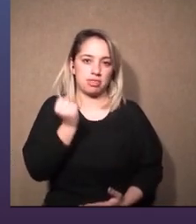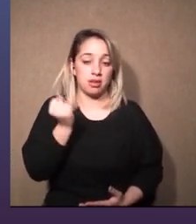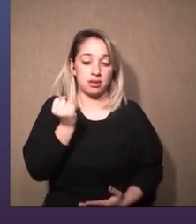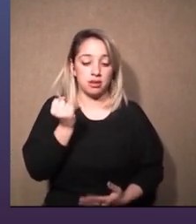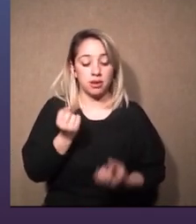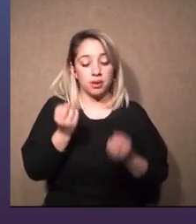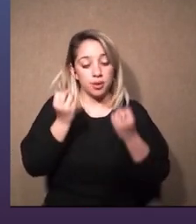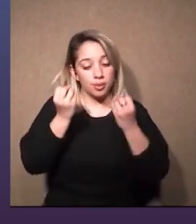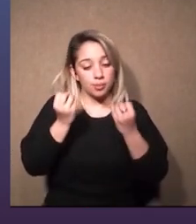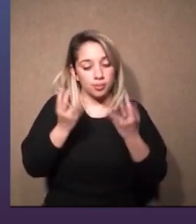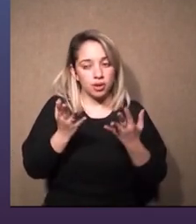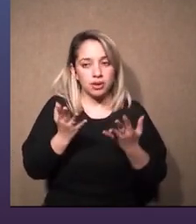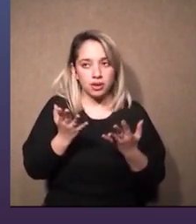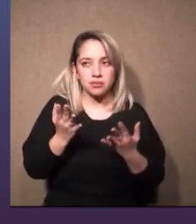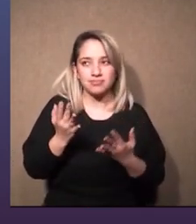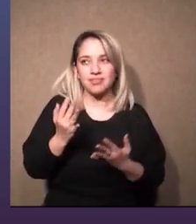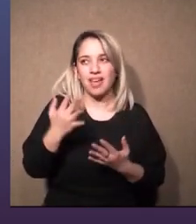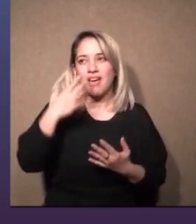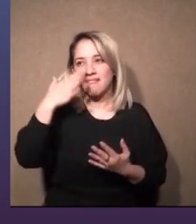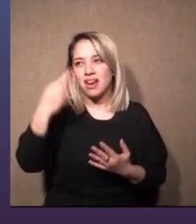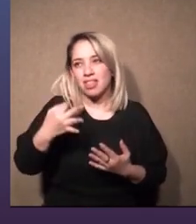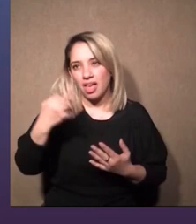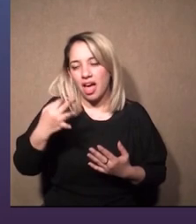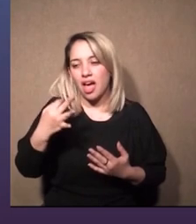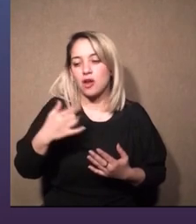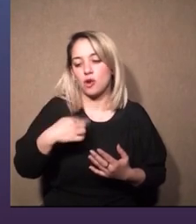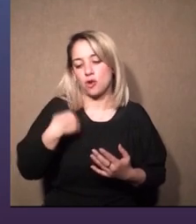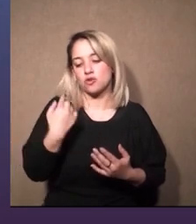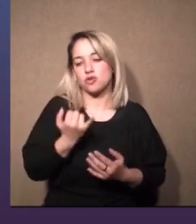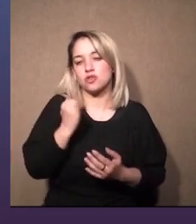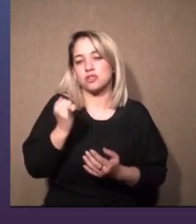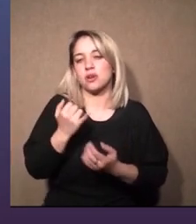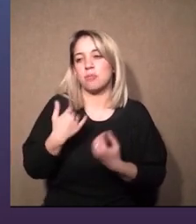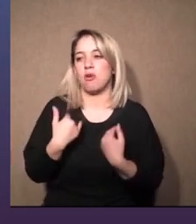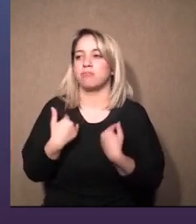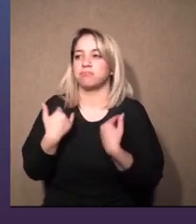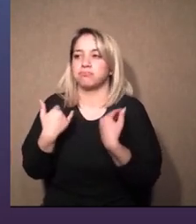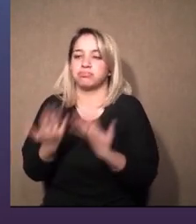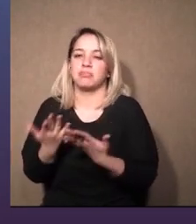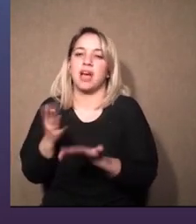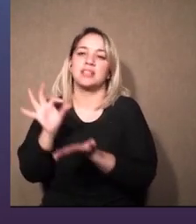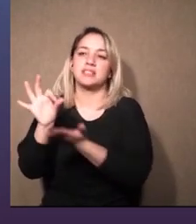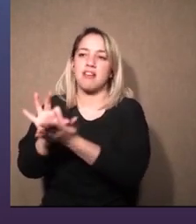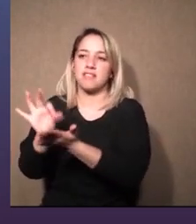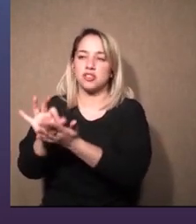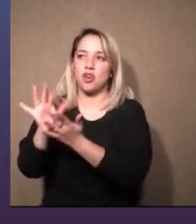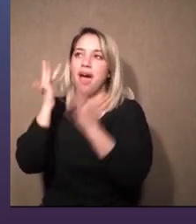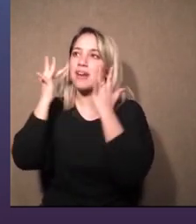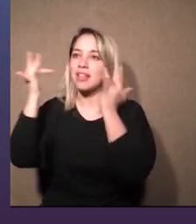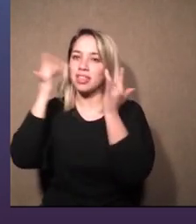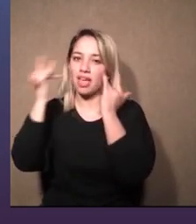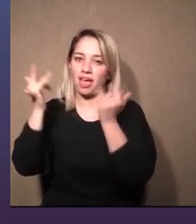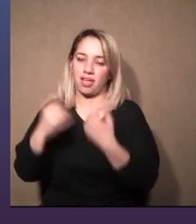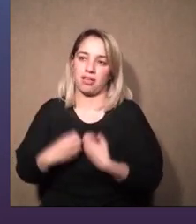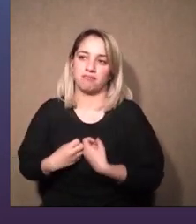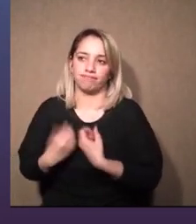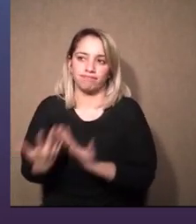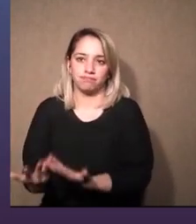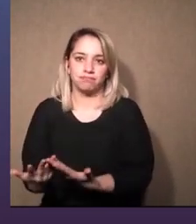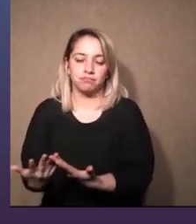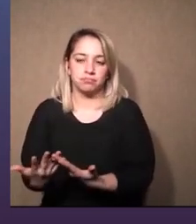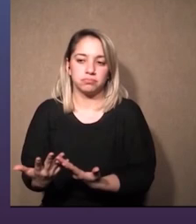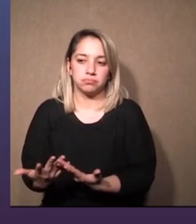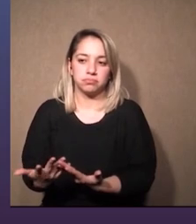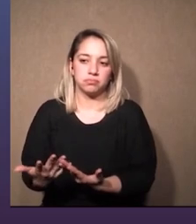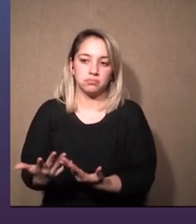sí es verdad que estamos al servicio del arte este